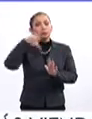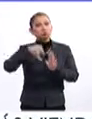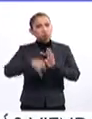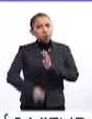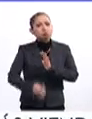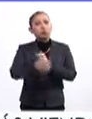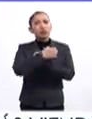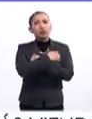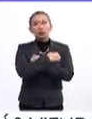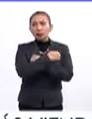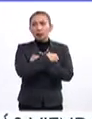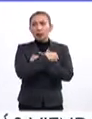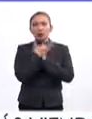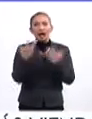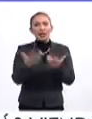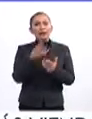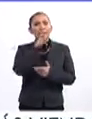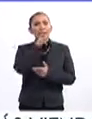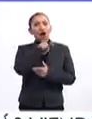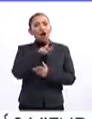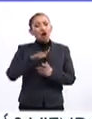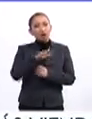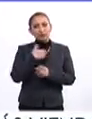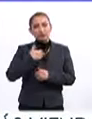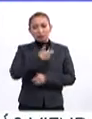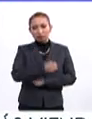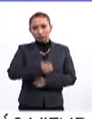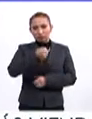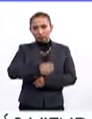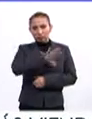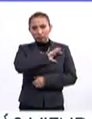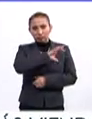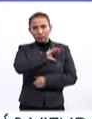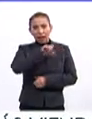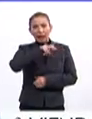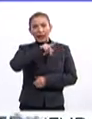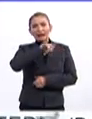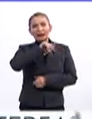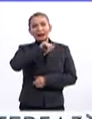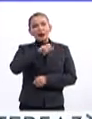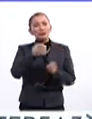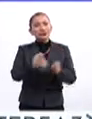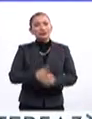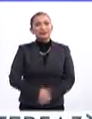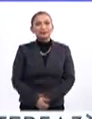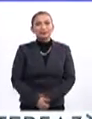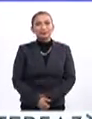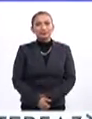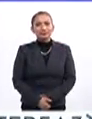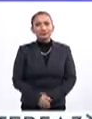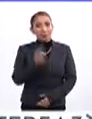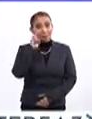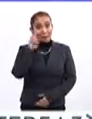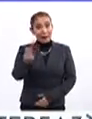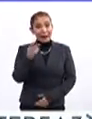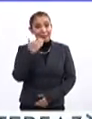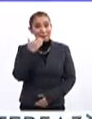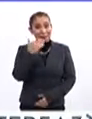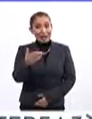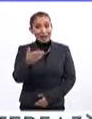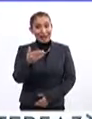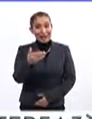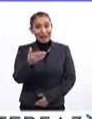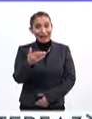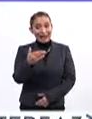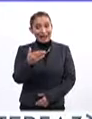de la educación genera mejores sociedades. Saludo con mucho gusto a mi queridísima Ana Cristina Olivera. Ana Cris, ¿cómo estás? Se ve que planchaste bien tu